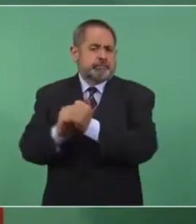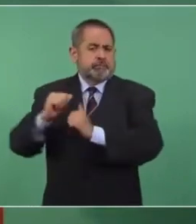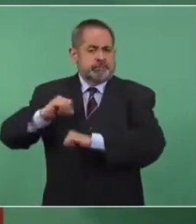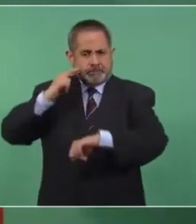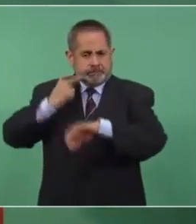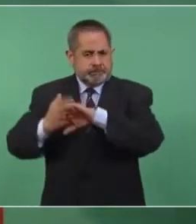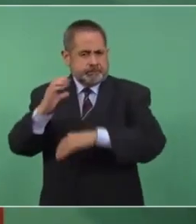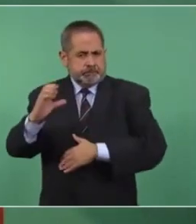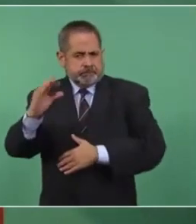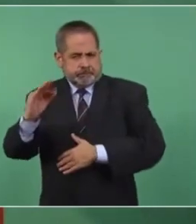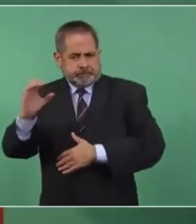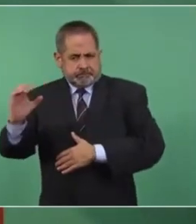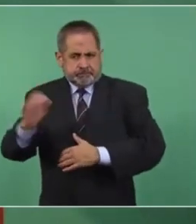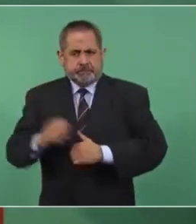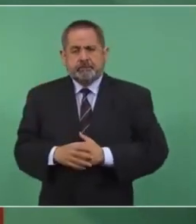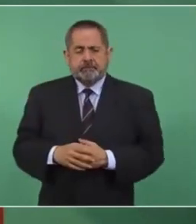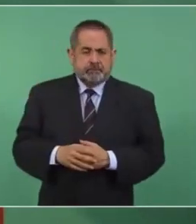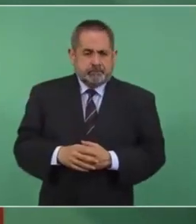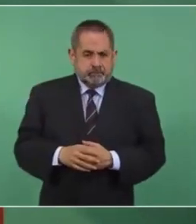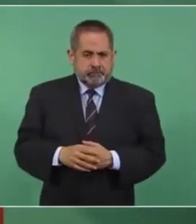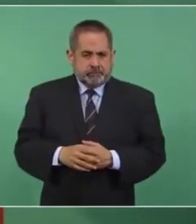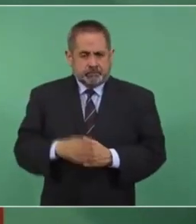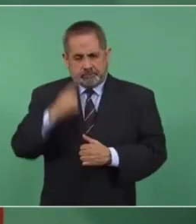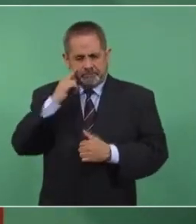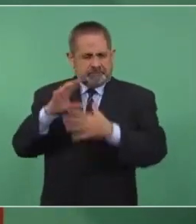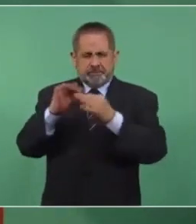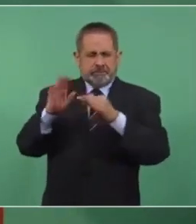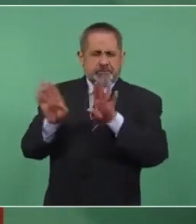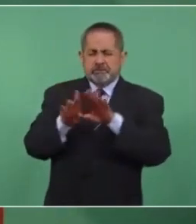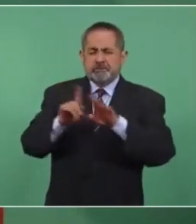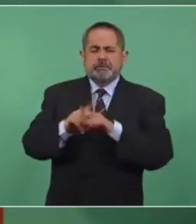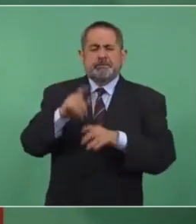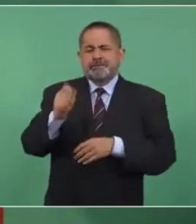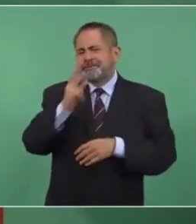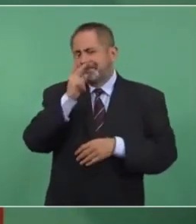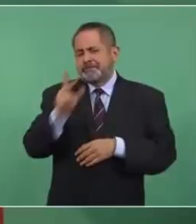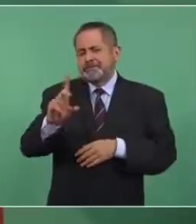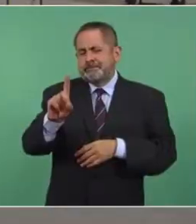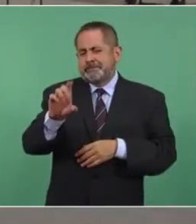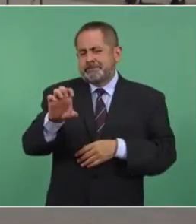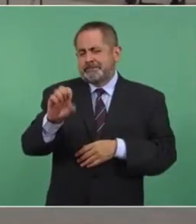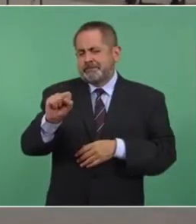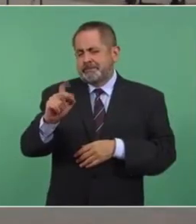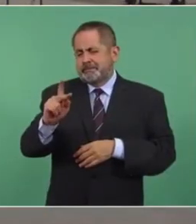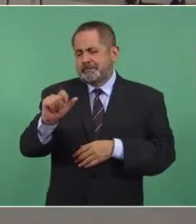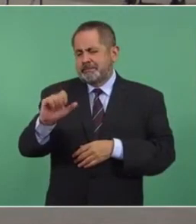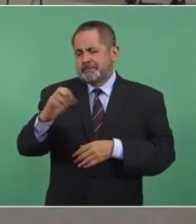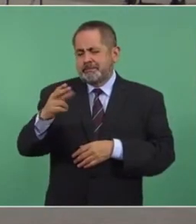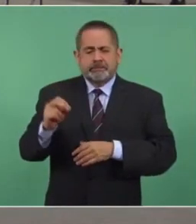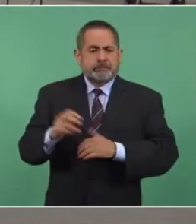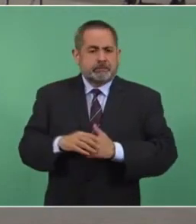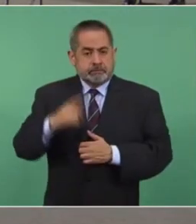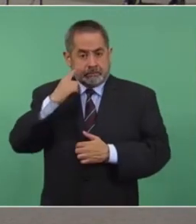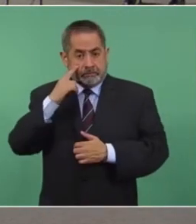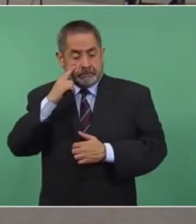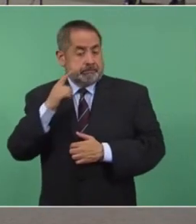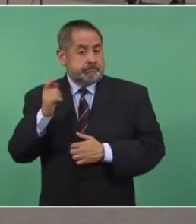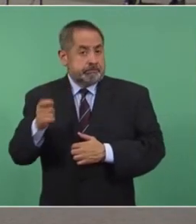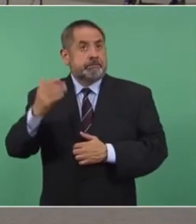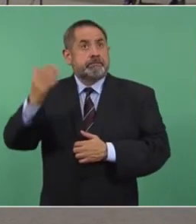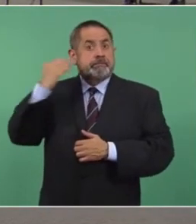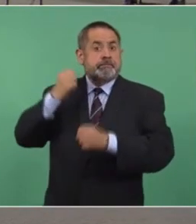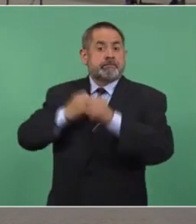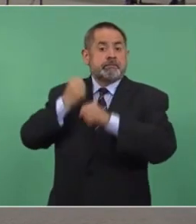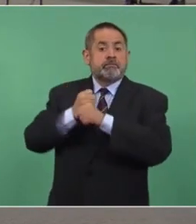Esto del despacho lo vamos a ver a continuación. La CFE, a la CFE en la reforma del